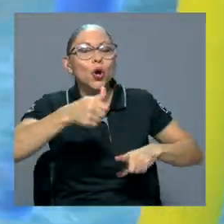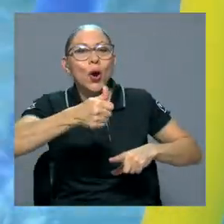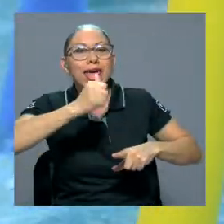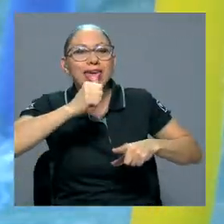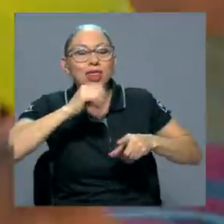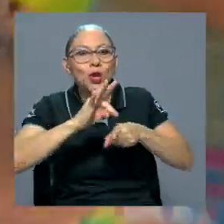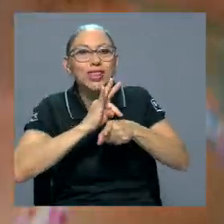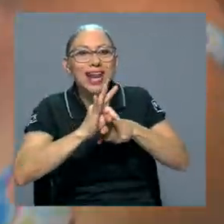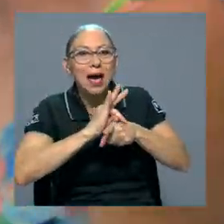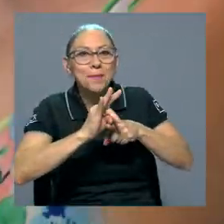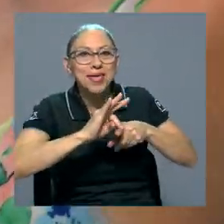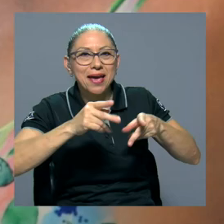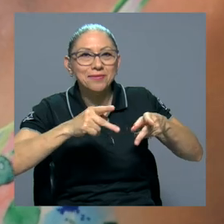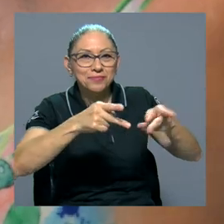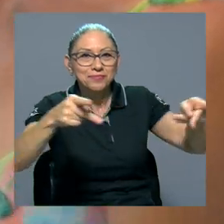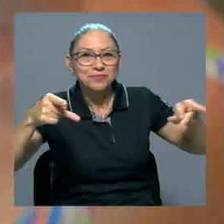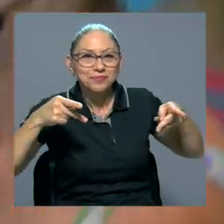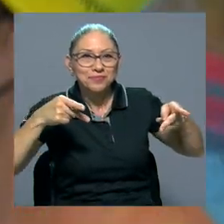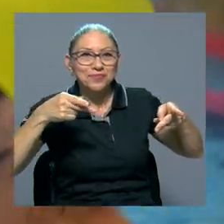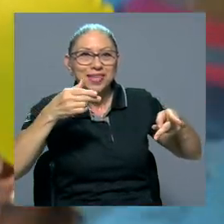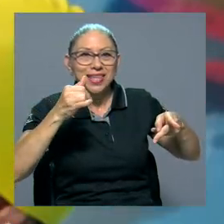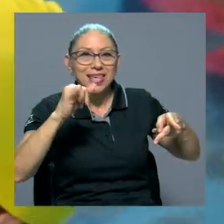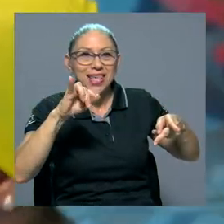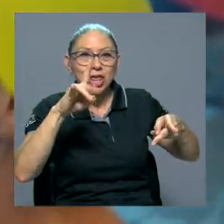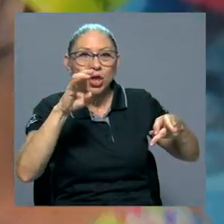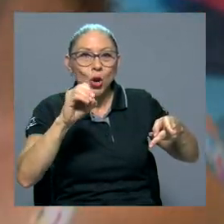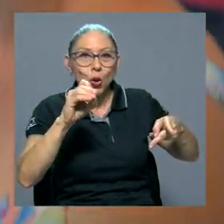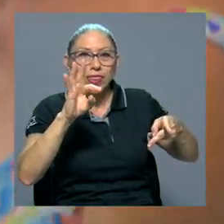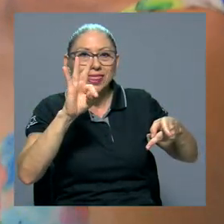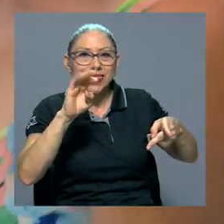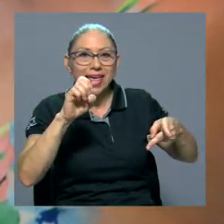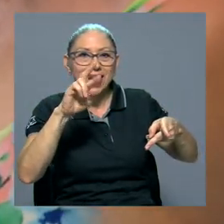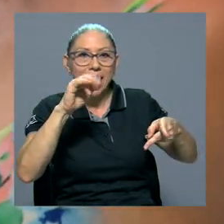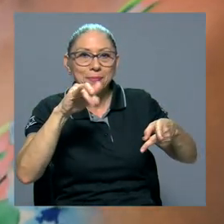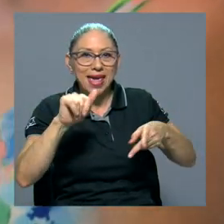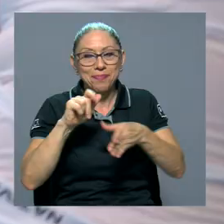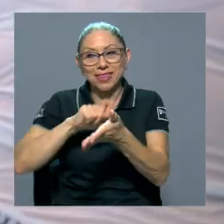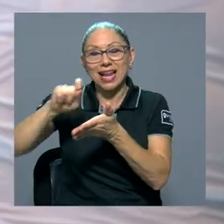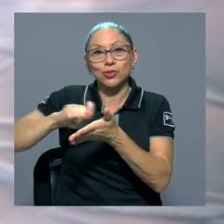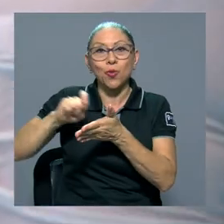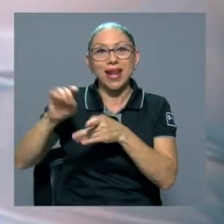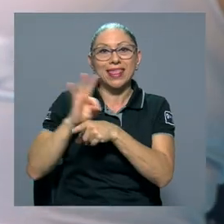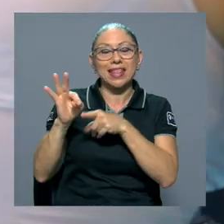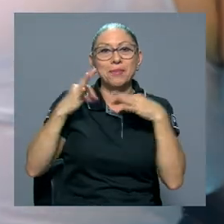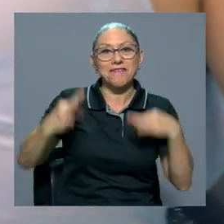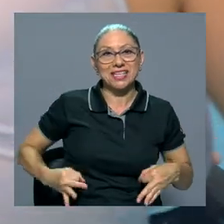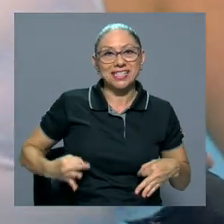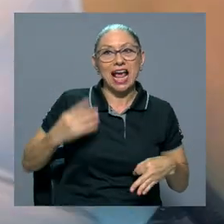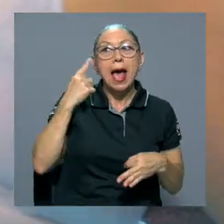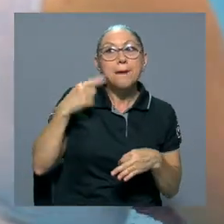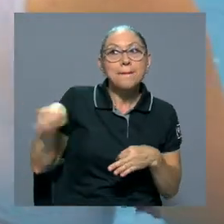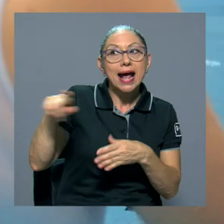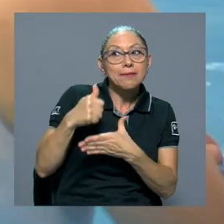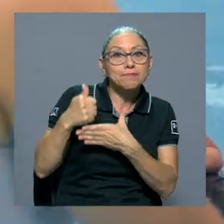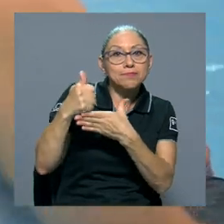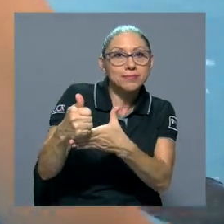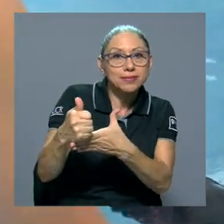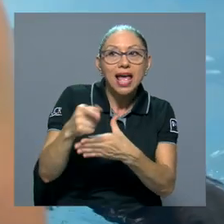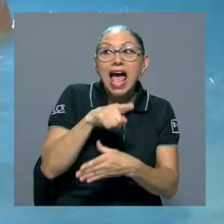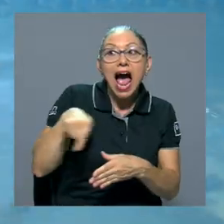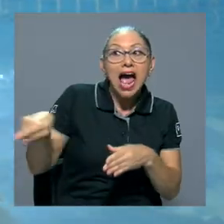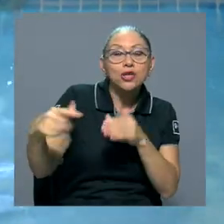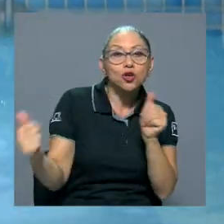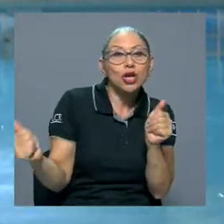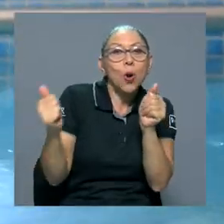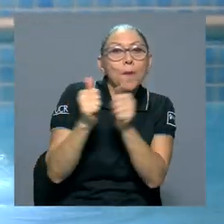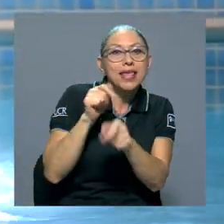Escuela de Terapia Física de la UCR para tratar sus lesiones. Ellos reciben el acompañamiento de profesionales